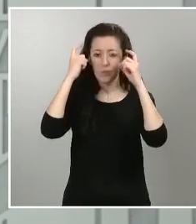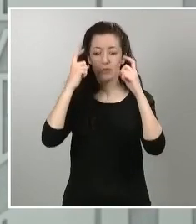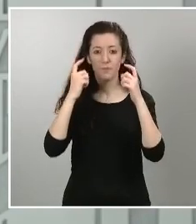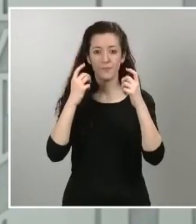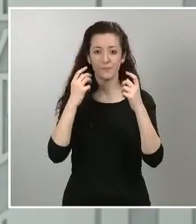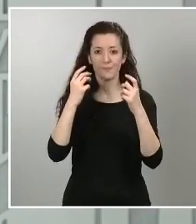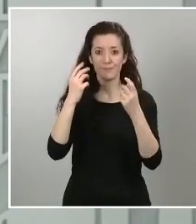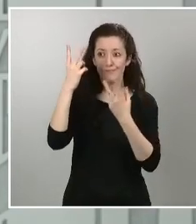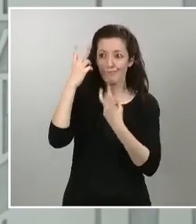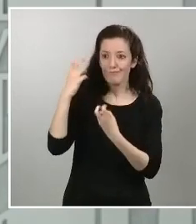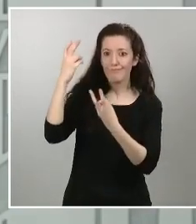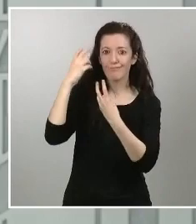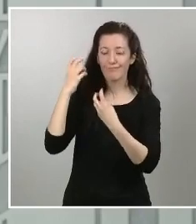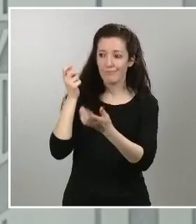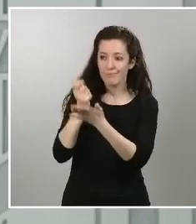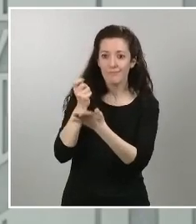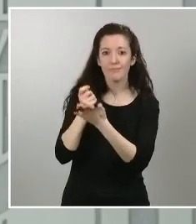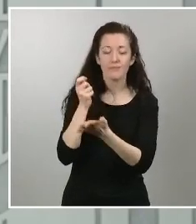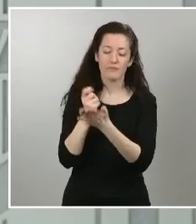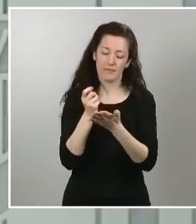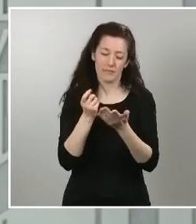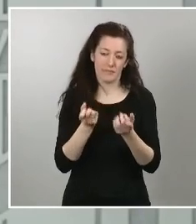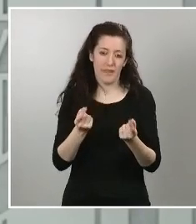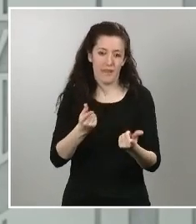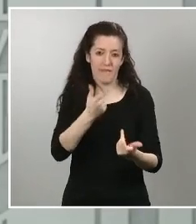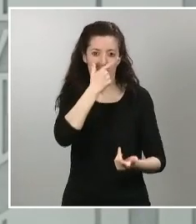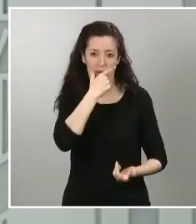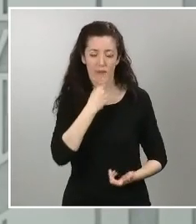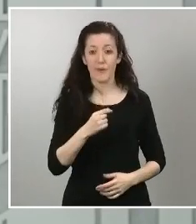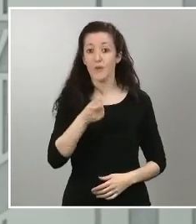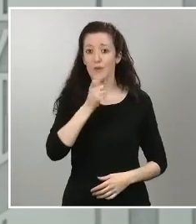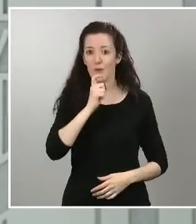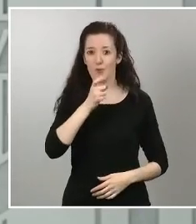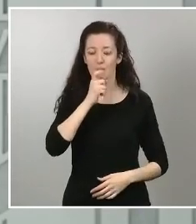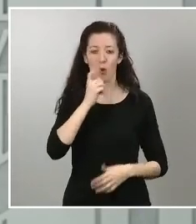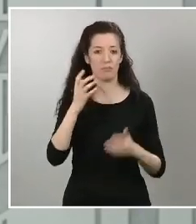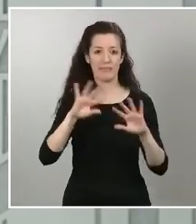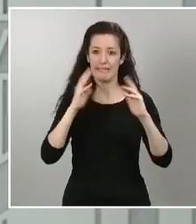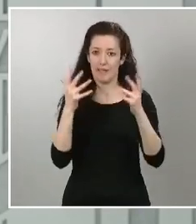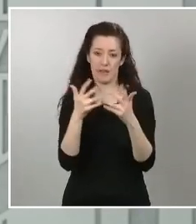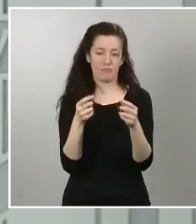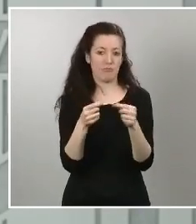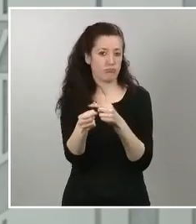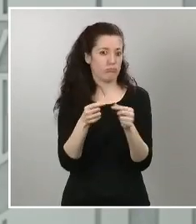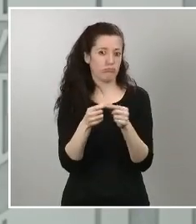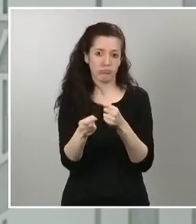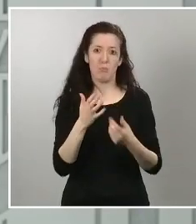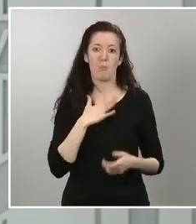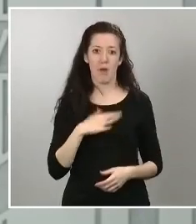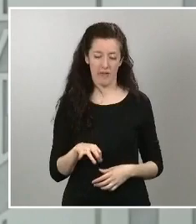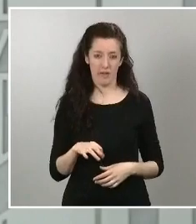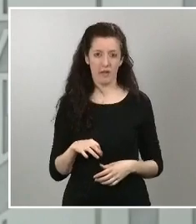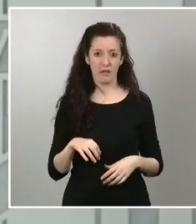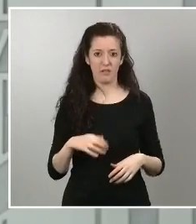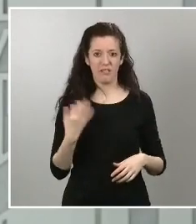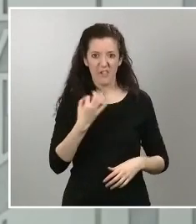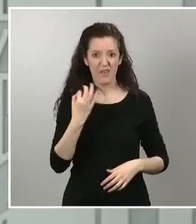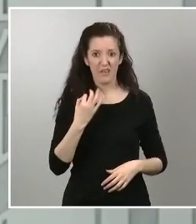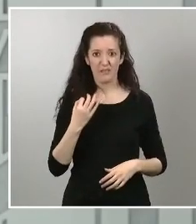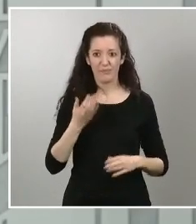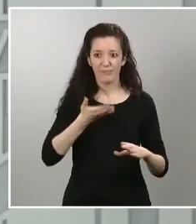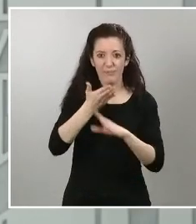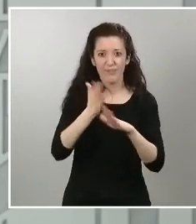través de soportes telemáticos para que no haya ningún tipo de desplazamiento que se tenga que producir y seguiremos